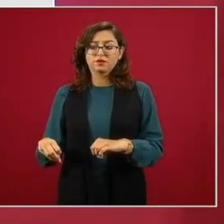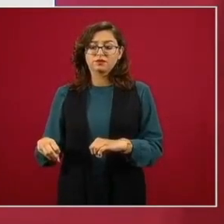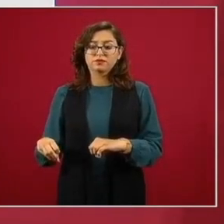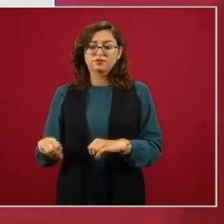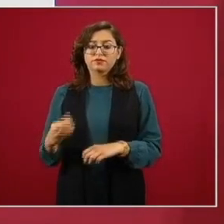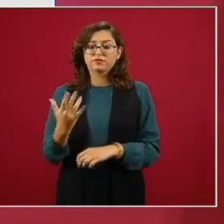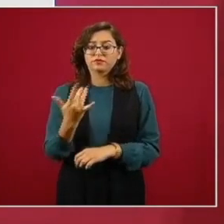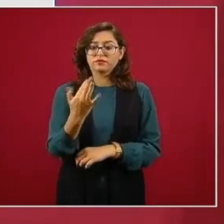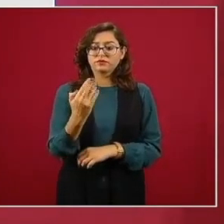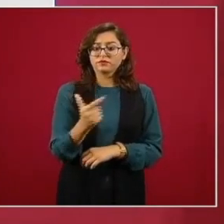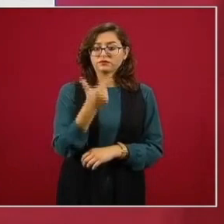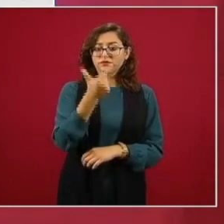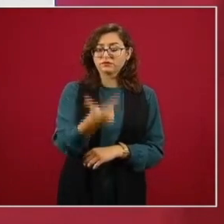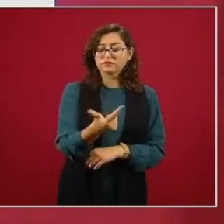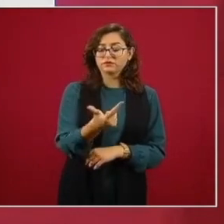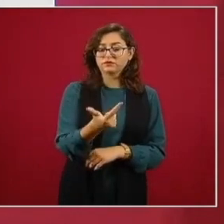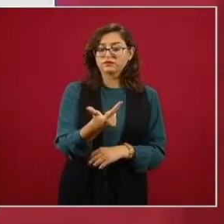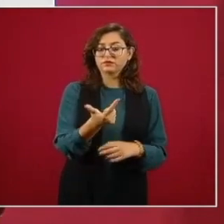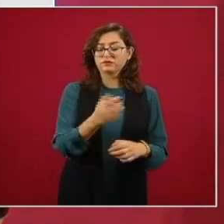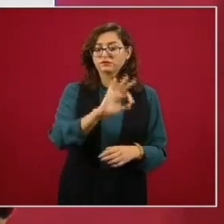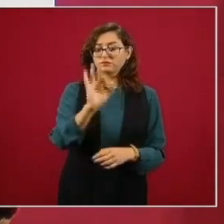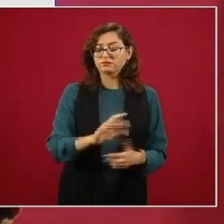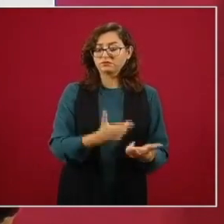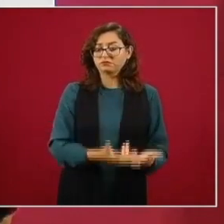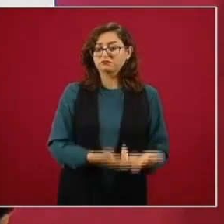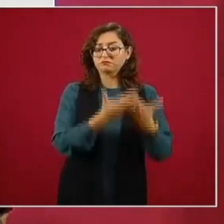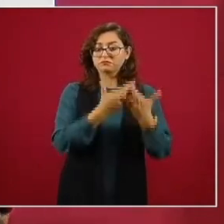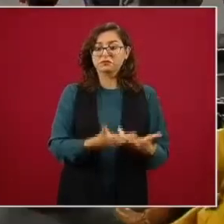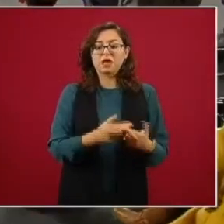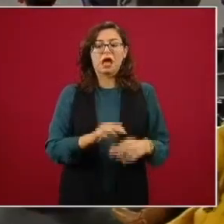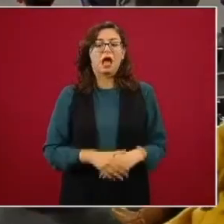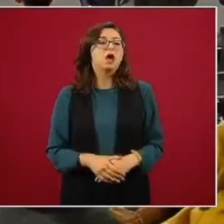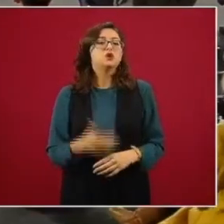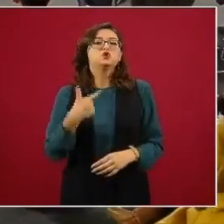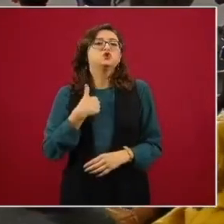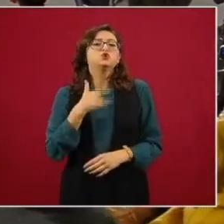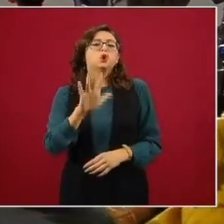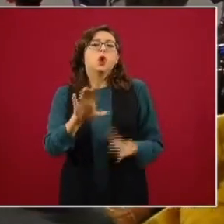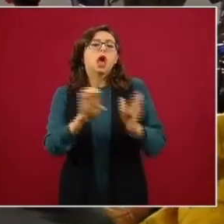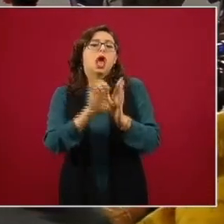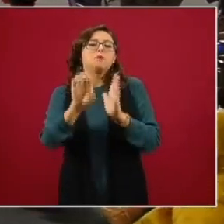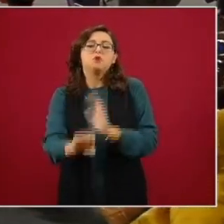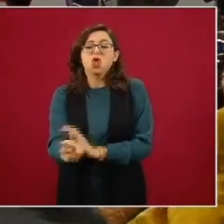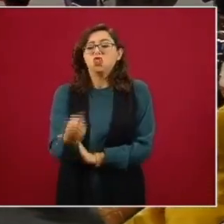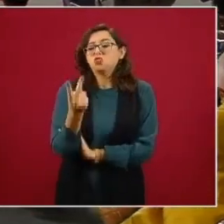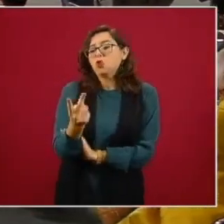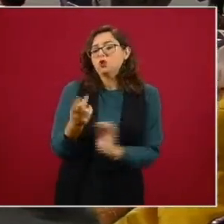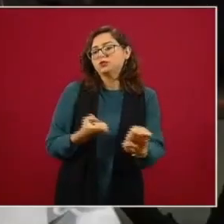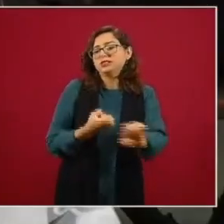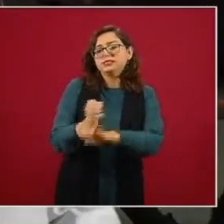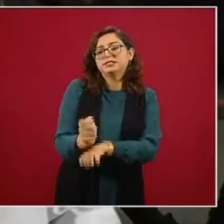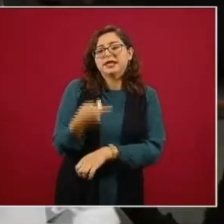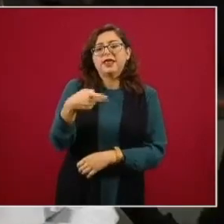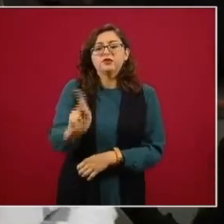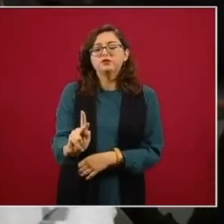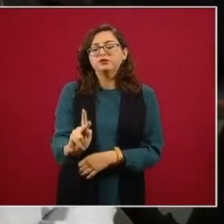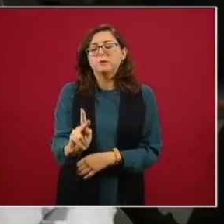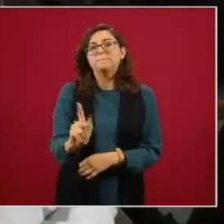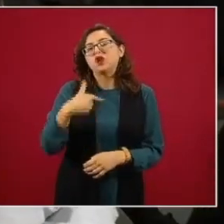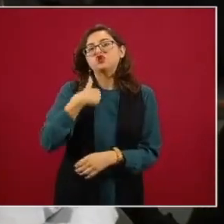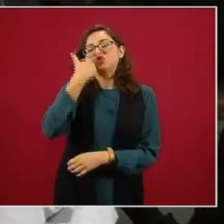57 disponible yo puse como ejemplo digamos esos dos estados pero al final del día entonces la